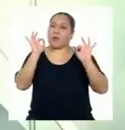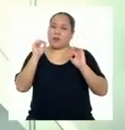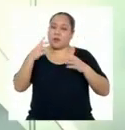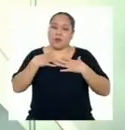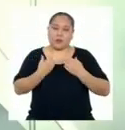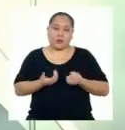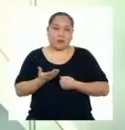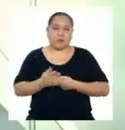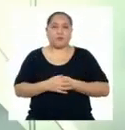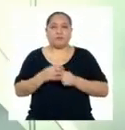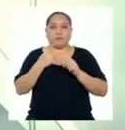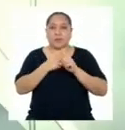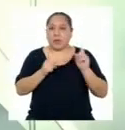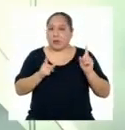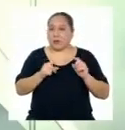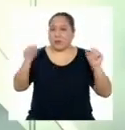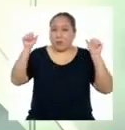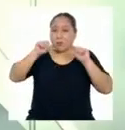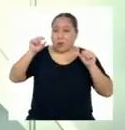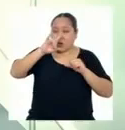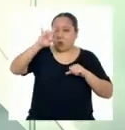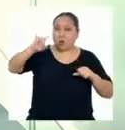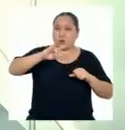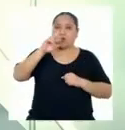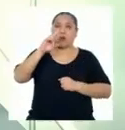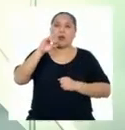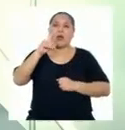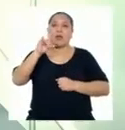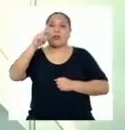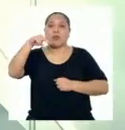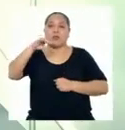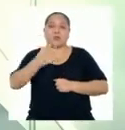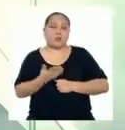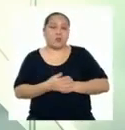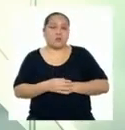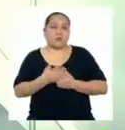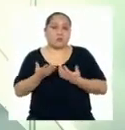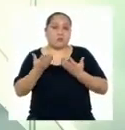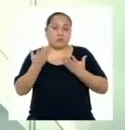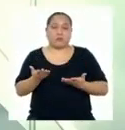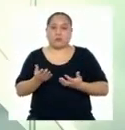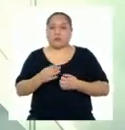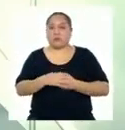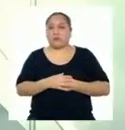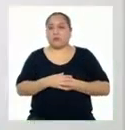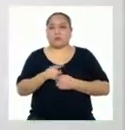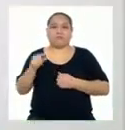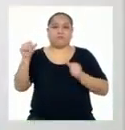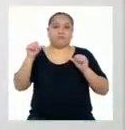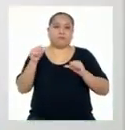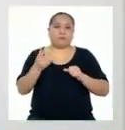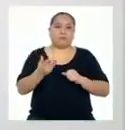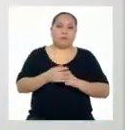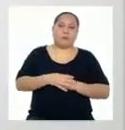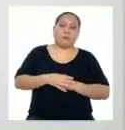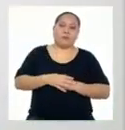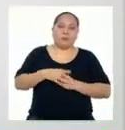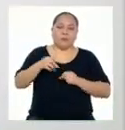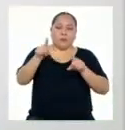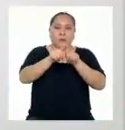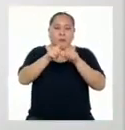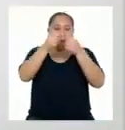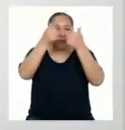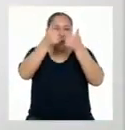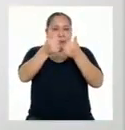Sin embargo Un mal uso De las radiaciones Ionizantes Puede producir Efectos perjudiciales Así es